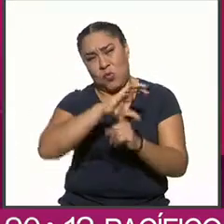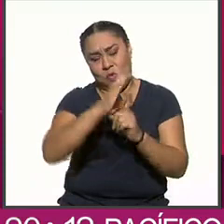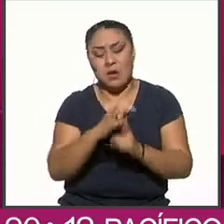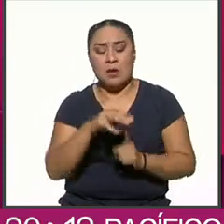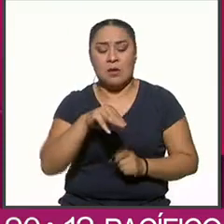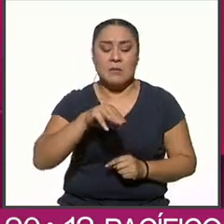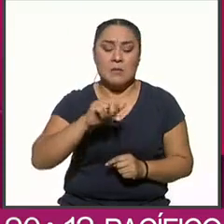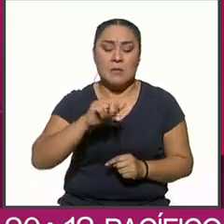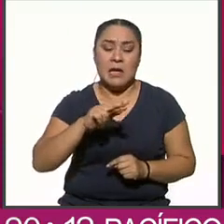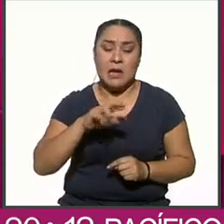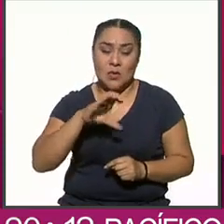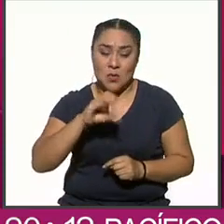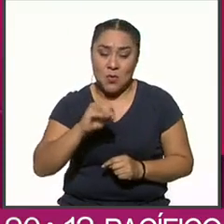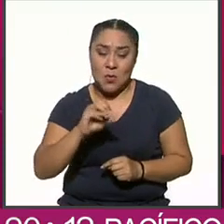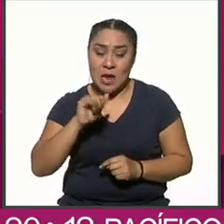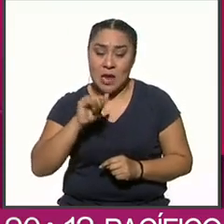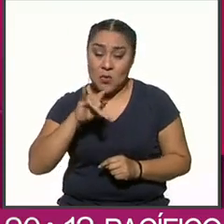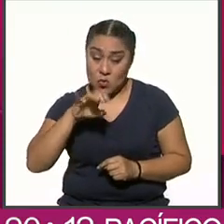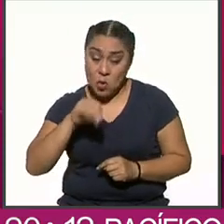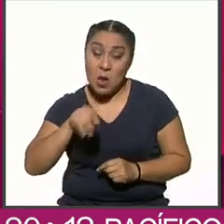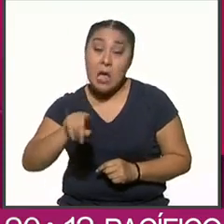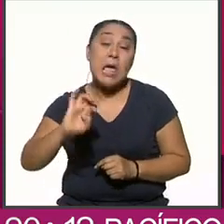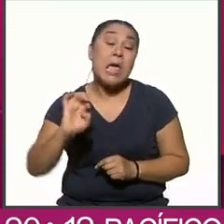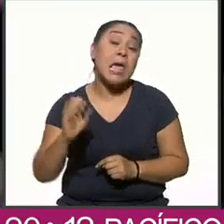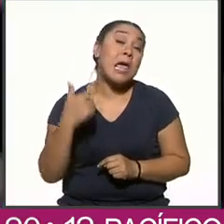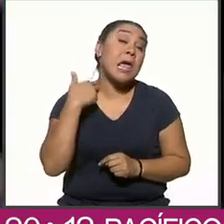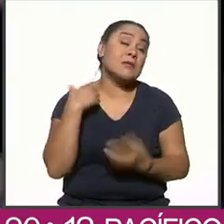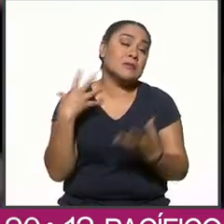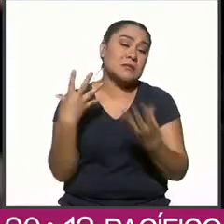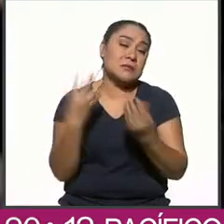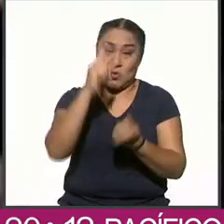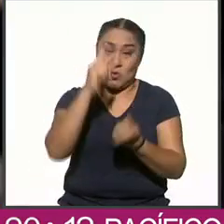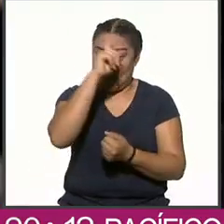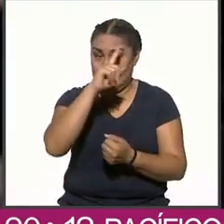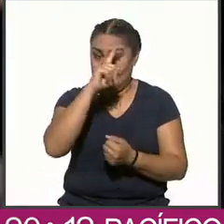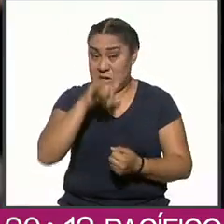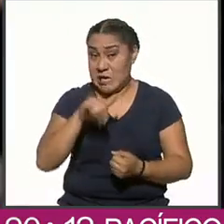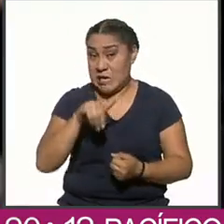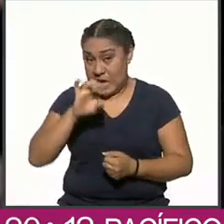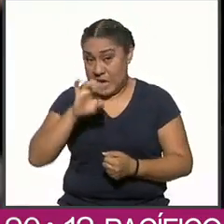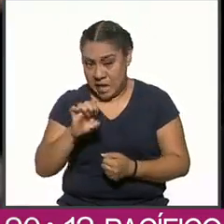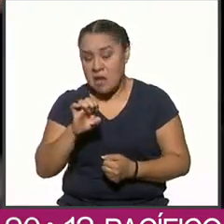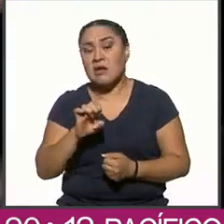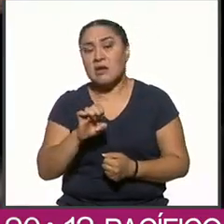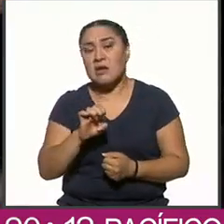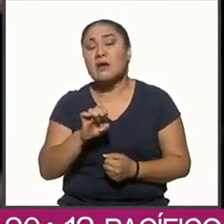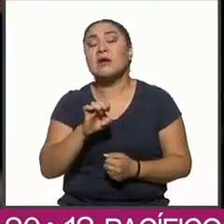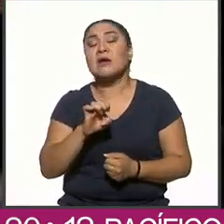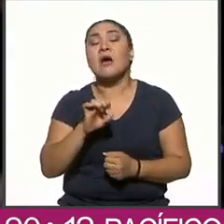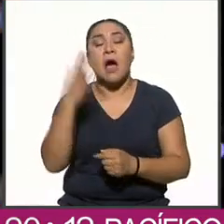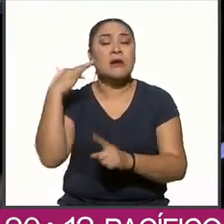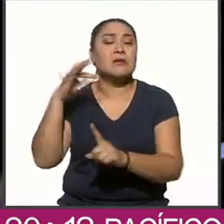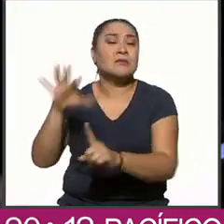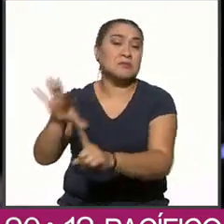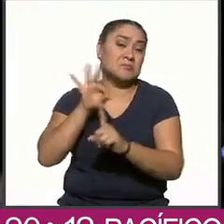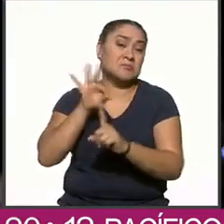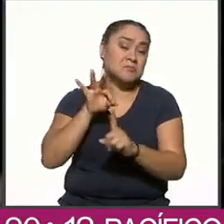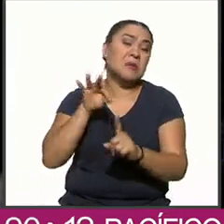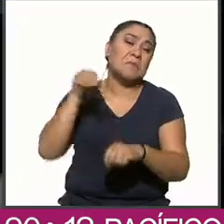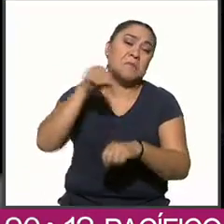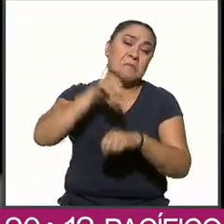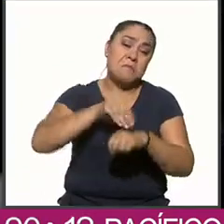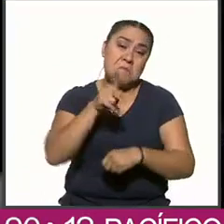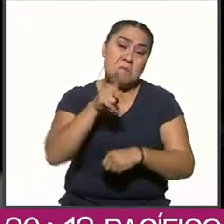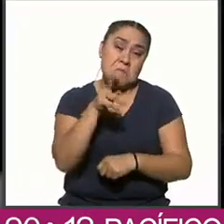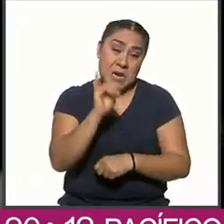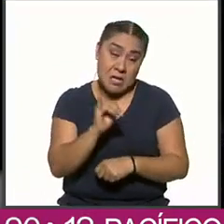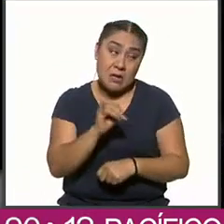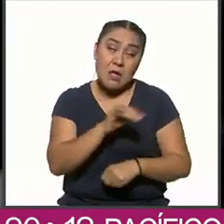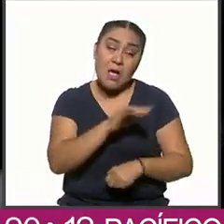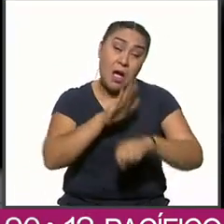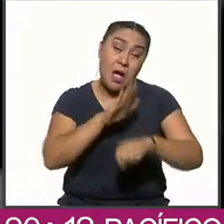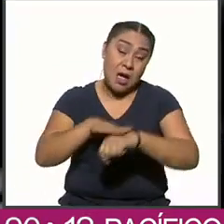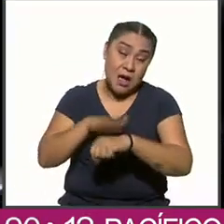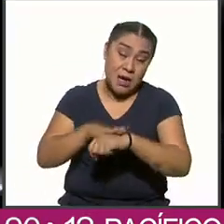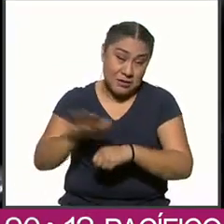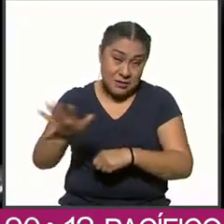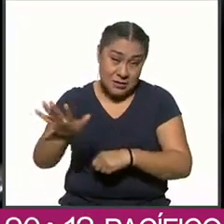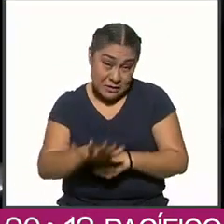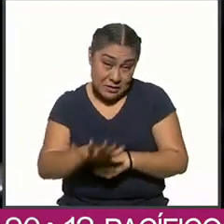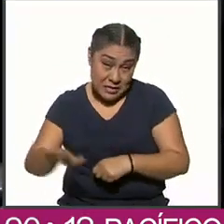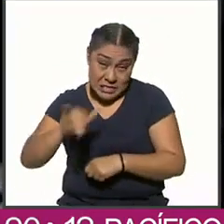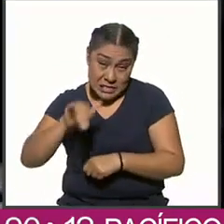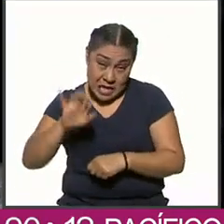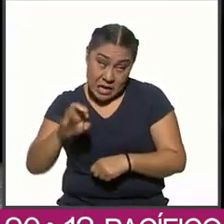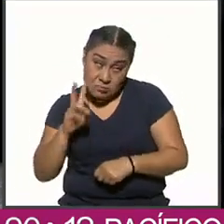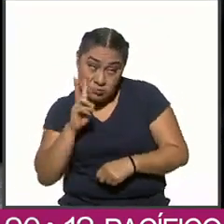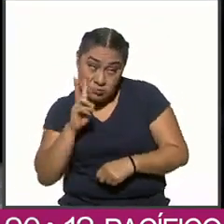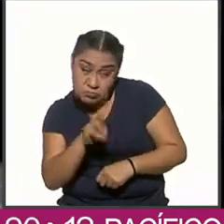Antonio Baños, también ex consejero del INE, propuesto al cargo por el PRI. Fue señalado por sus colegas del INE